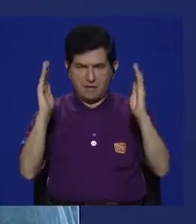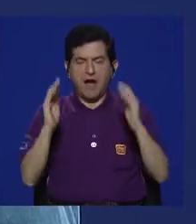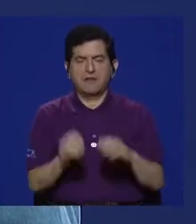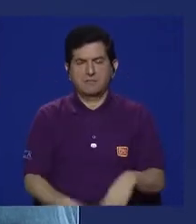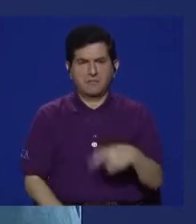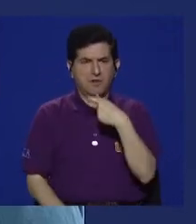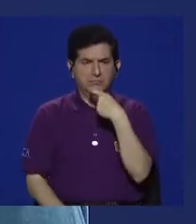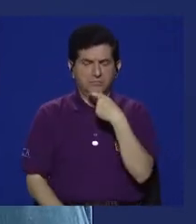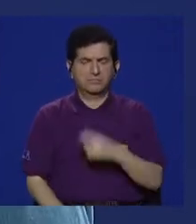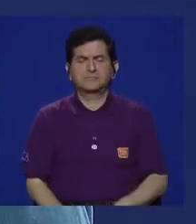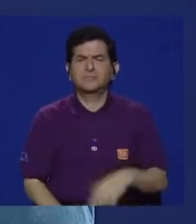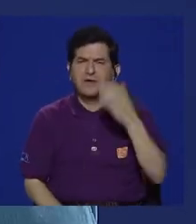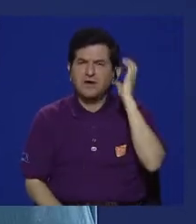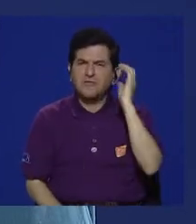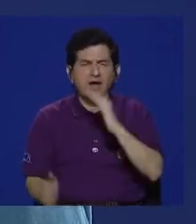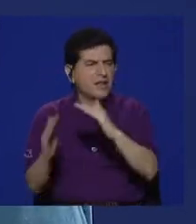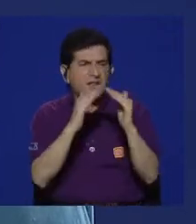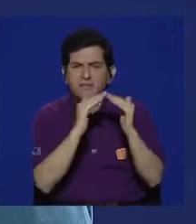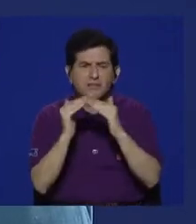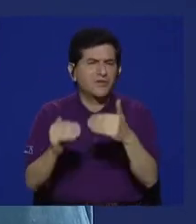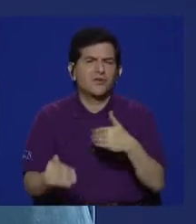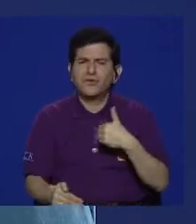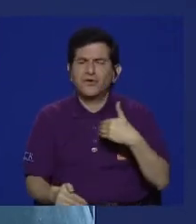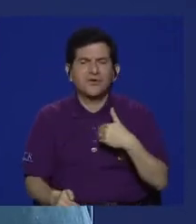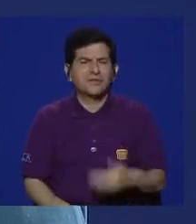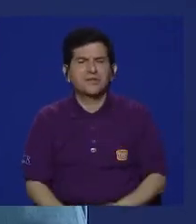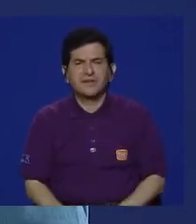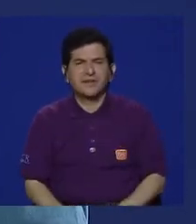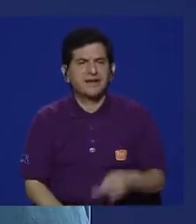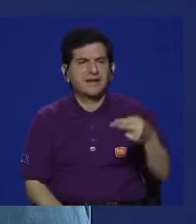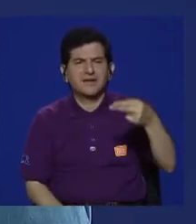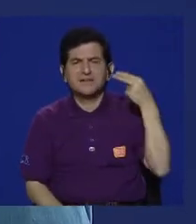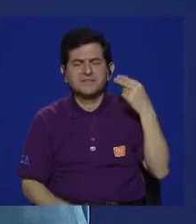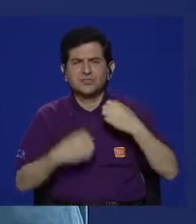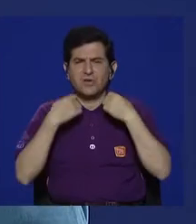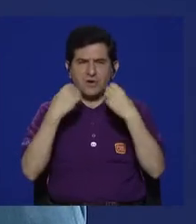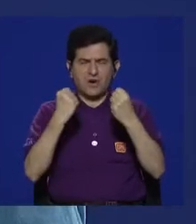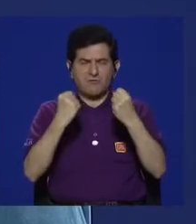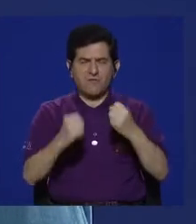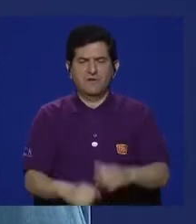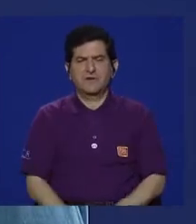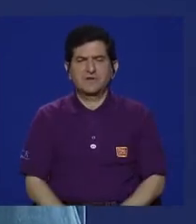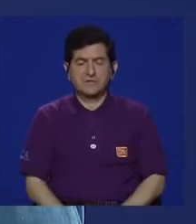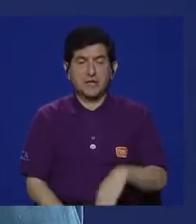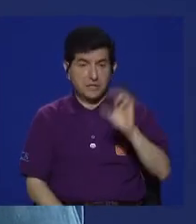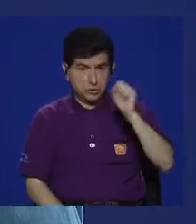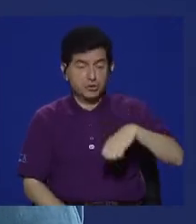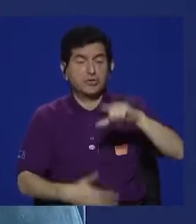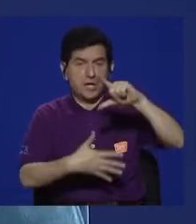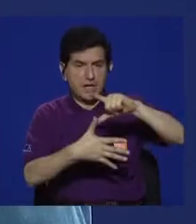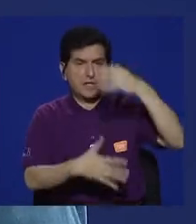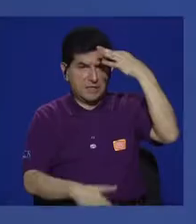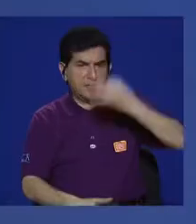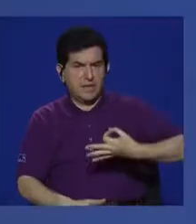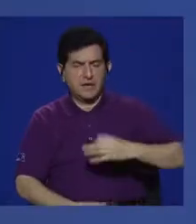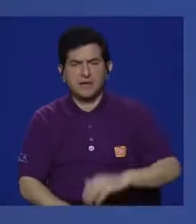y las radios comunitarias no tienen una historia muy fuerte en Inglaterra como en Latinoamérica, pienso. ¿Por qué no